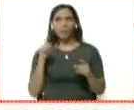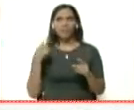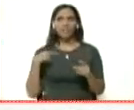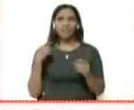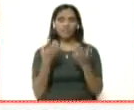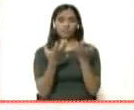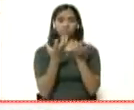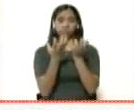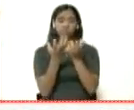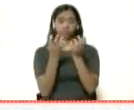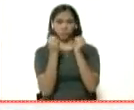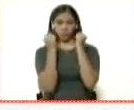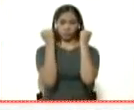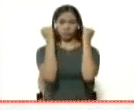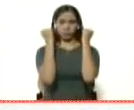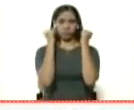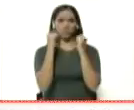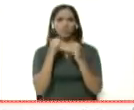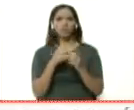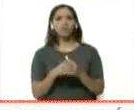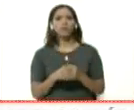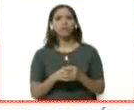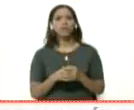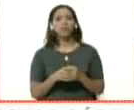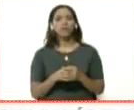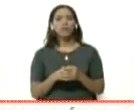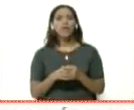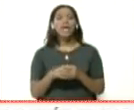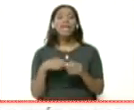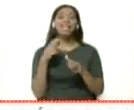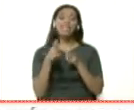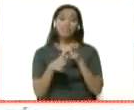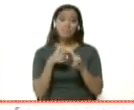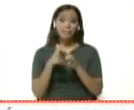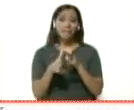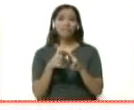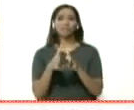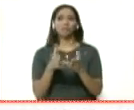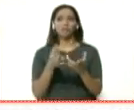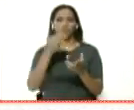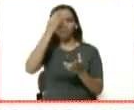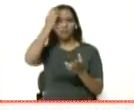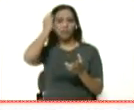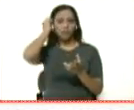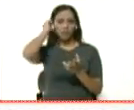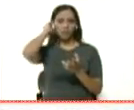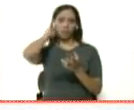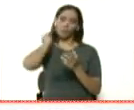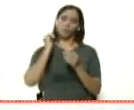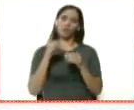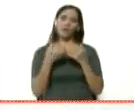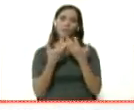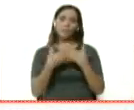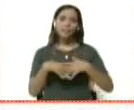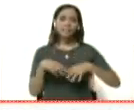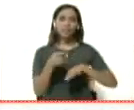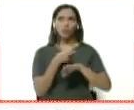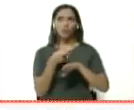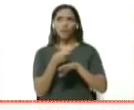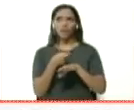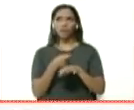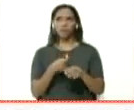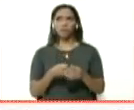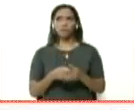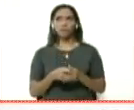gente... Claro, el metro es una industria, una empresa del Estado, no así con los